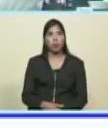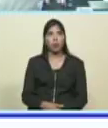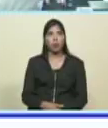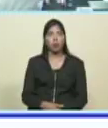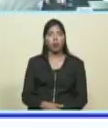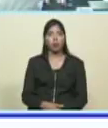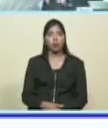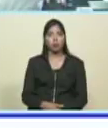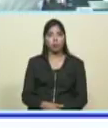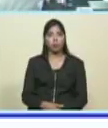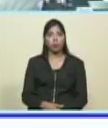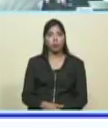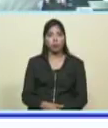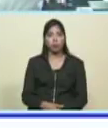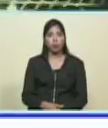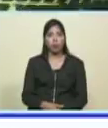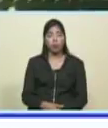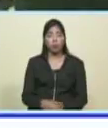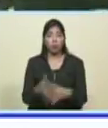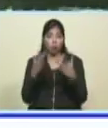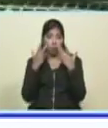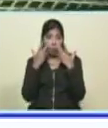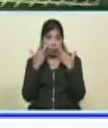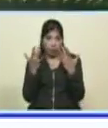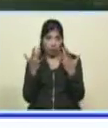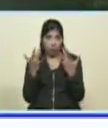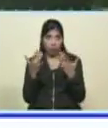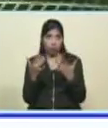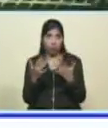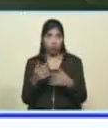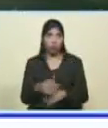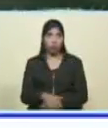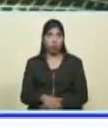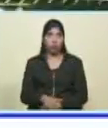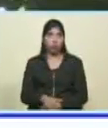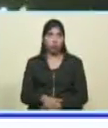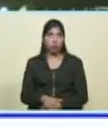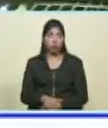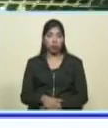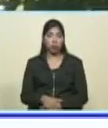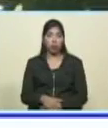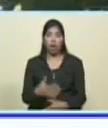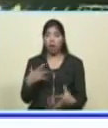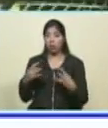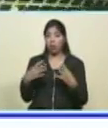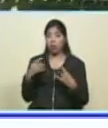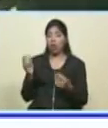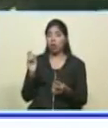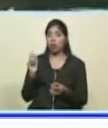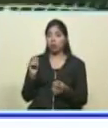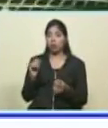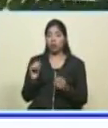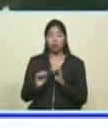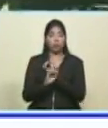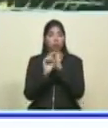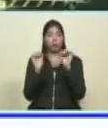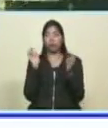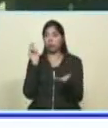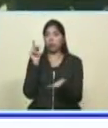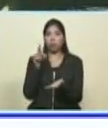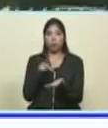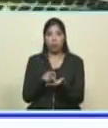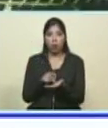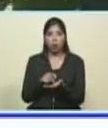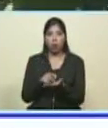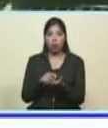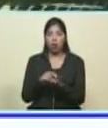y hasta donde pudimos ver, porque uno llega a estos eventos directamente, amanece al evento